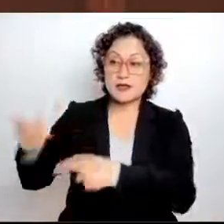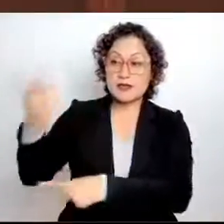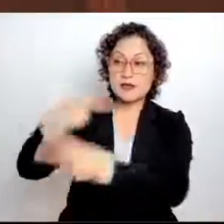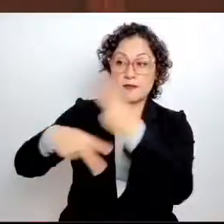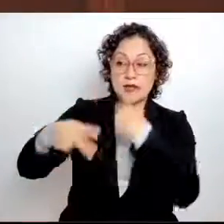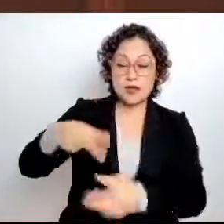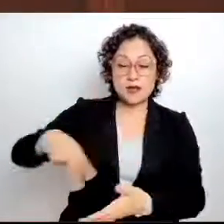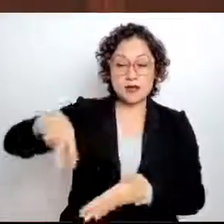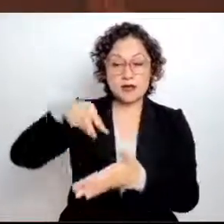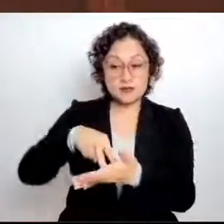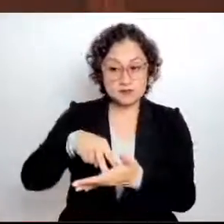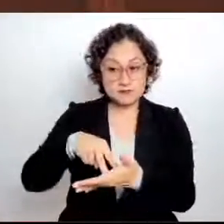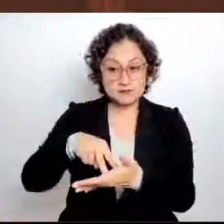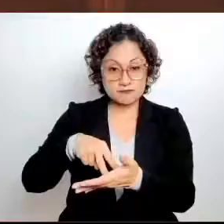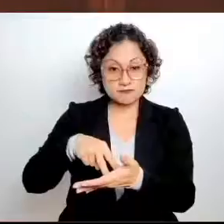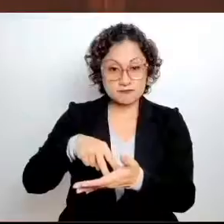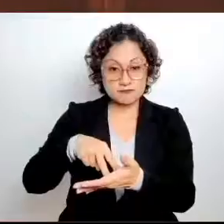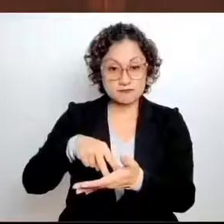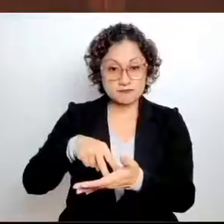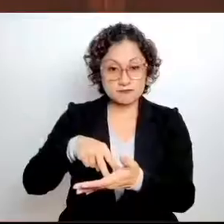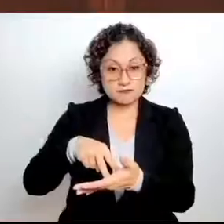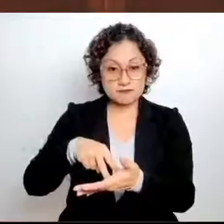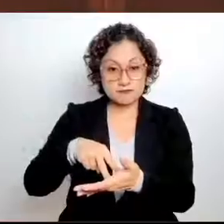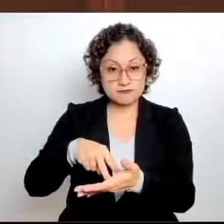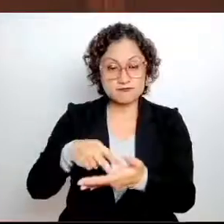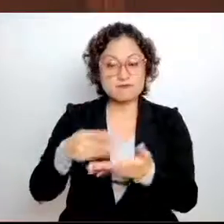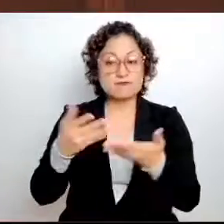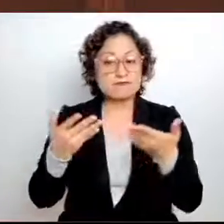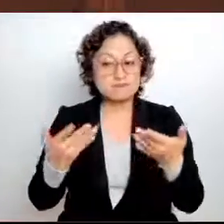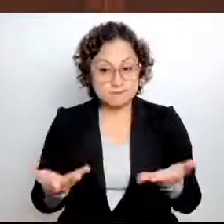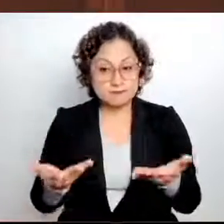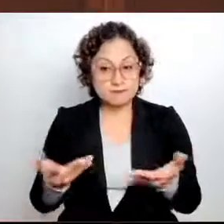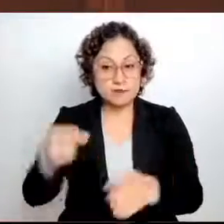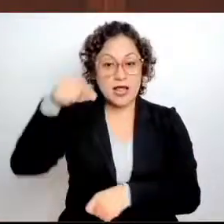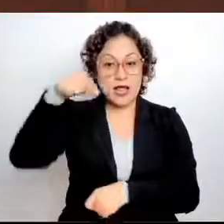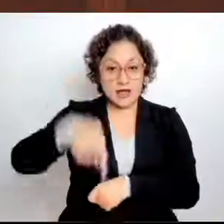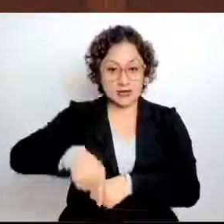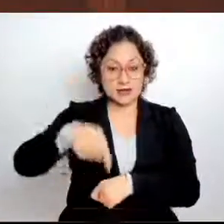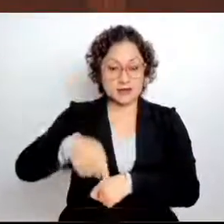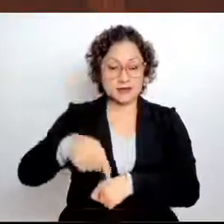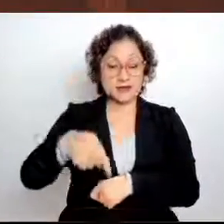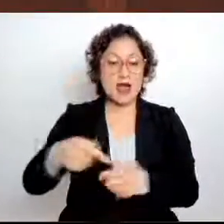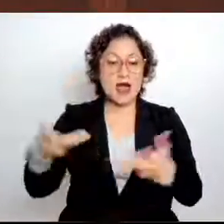vamos a tener en este Poder Legislativo es cuanto. Muchas